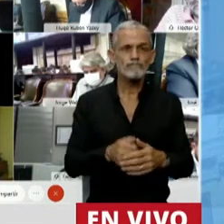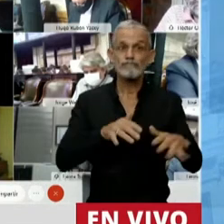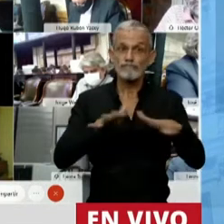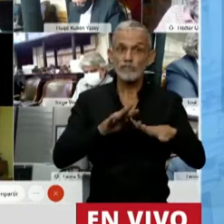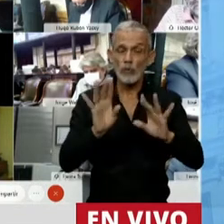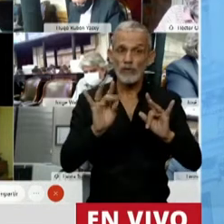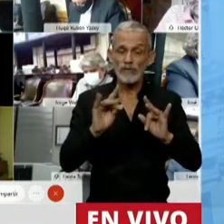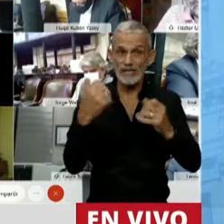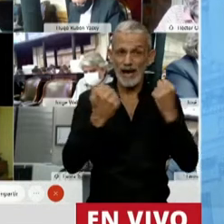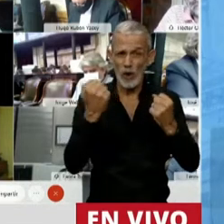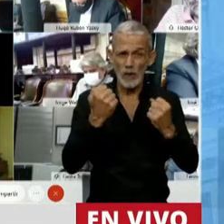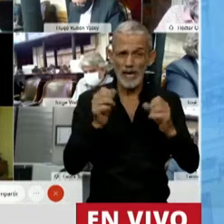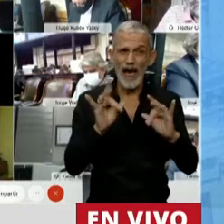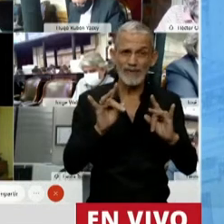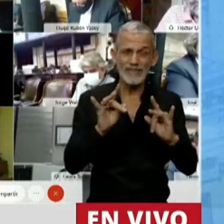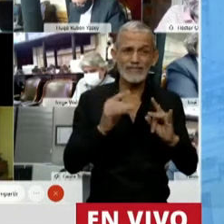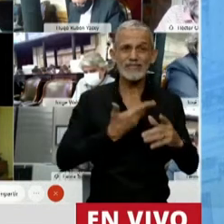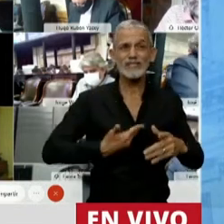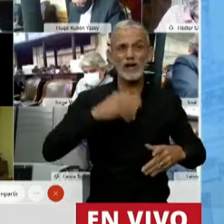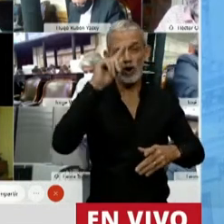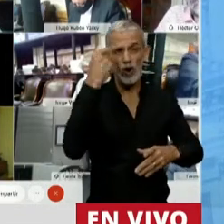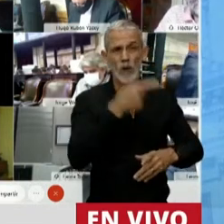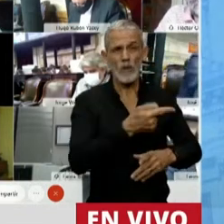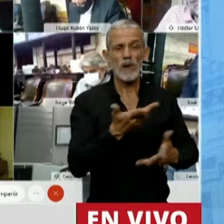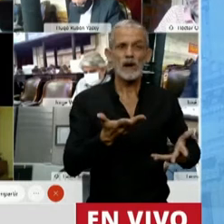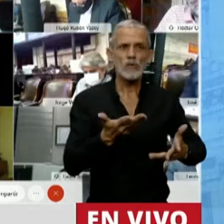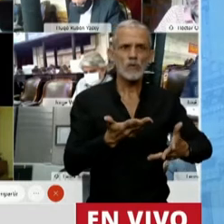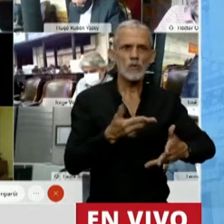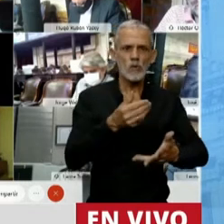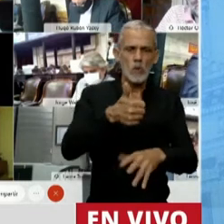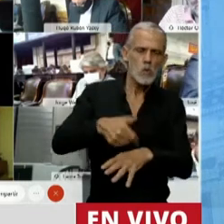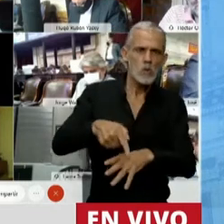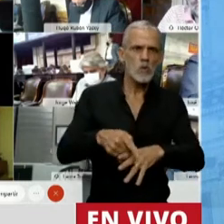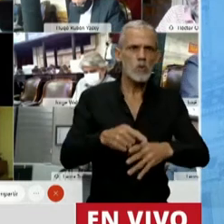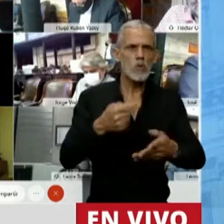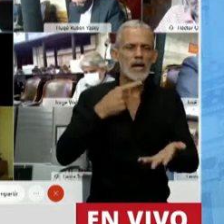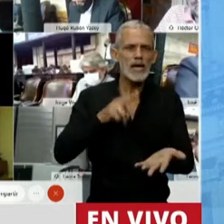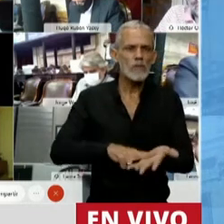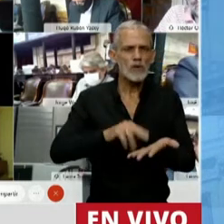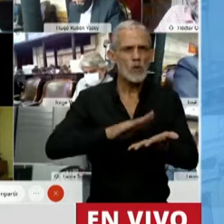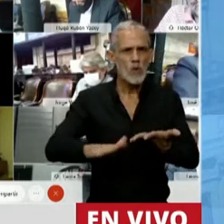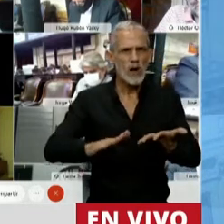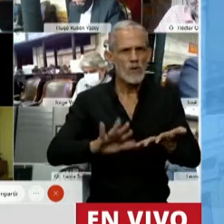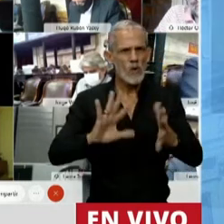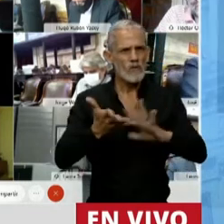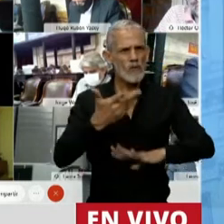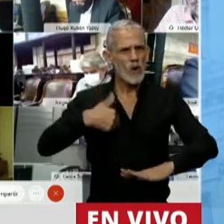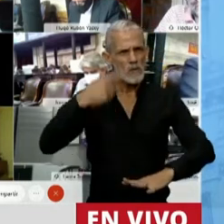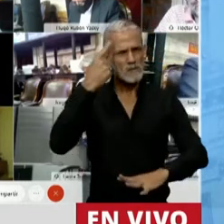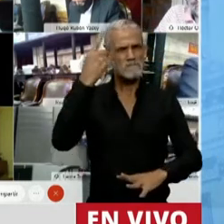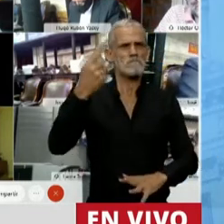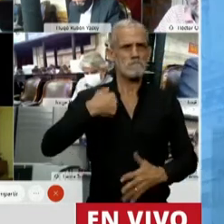situación crítica en la economía argentina, el oficialismo viene a instalar un nuevo impuesto que desde nuestro punto de vista, señor